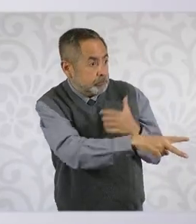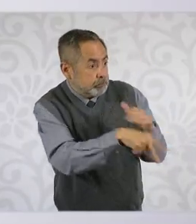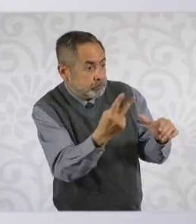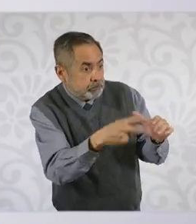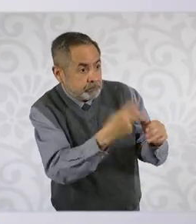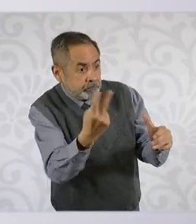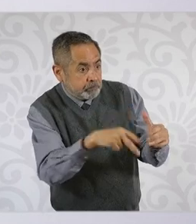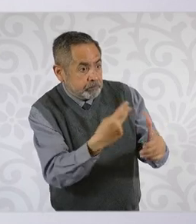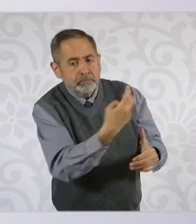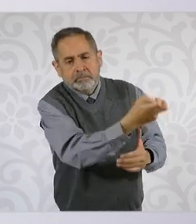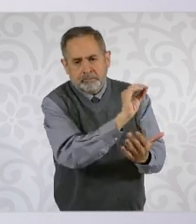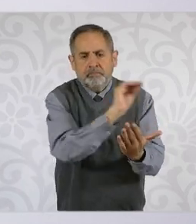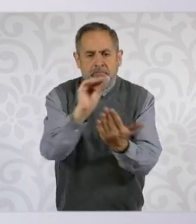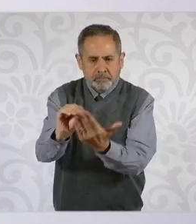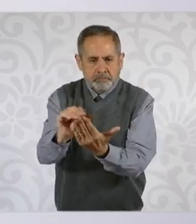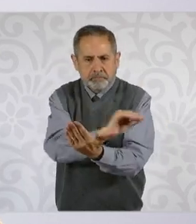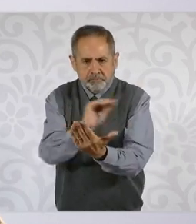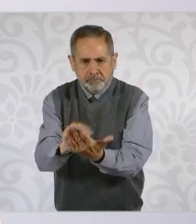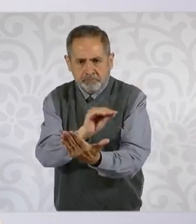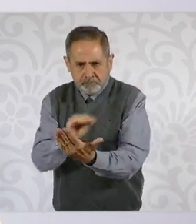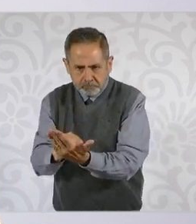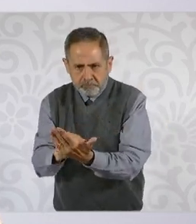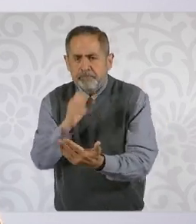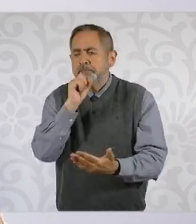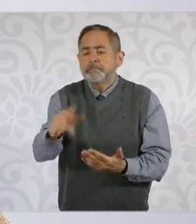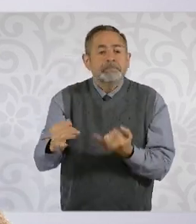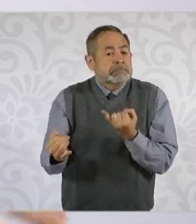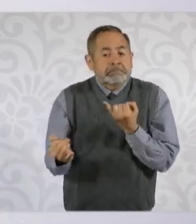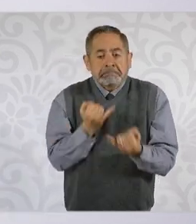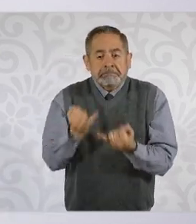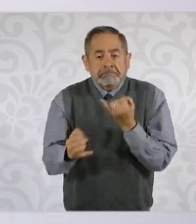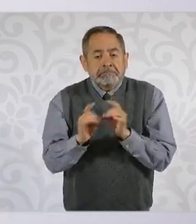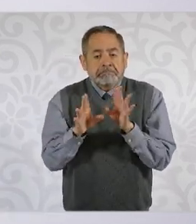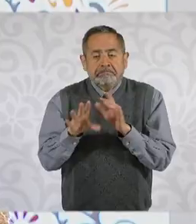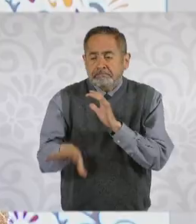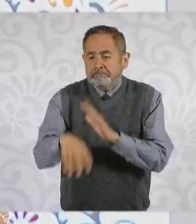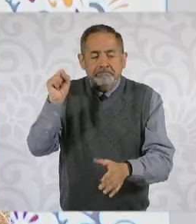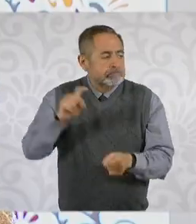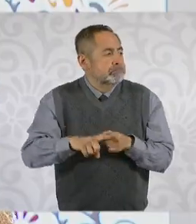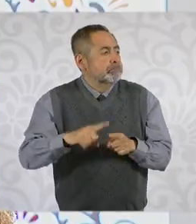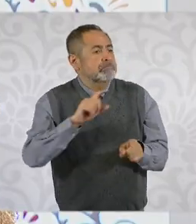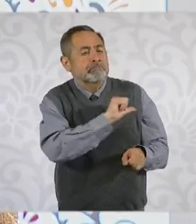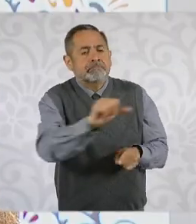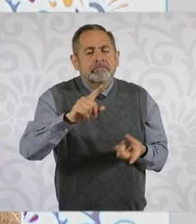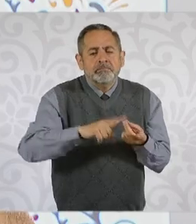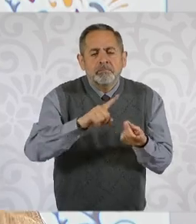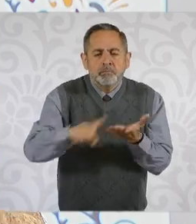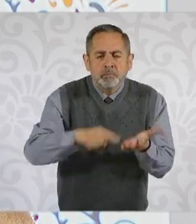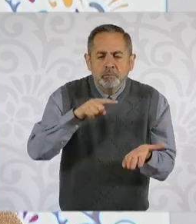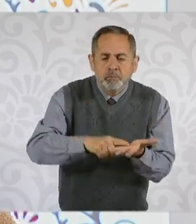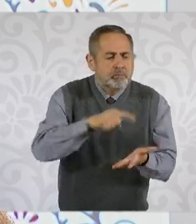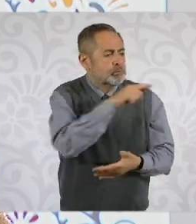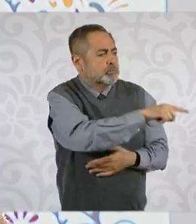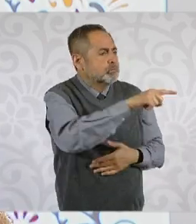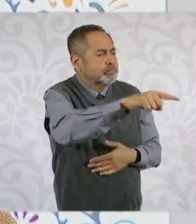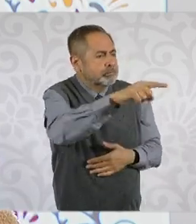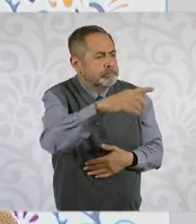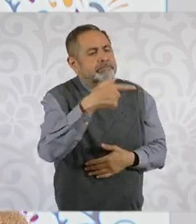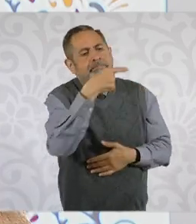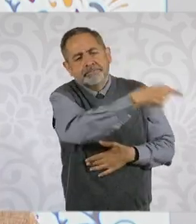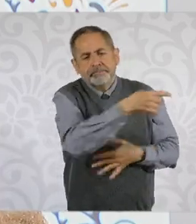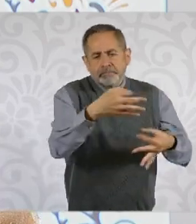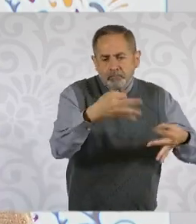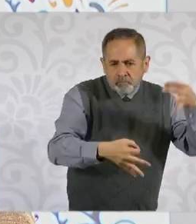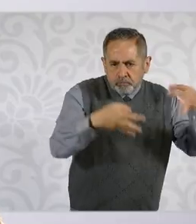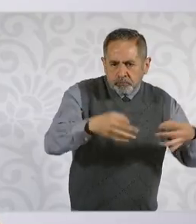además en un proceso de selección al azar, cuáles son los cargos que van a ser ocupados. Eso es lo que ocurrió el